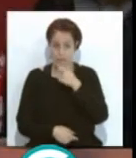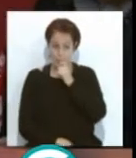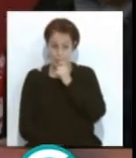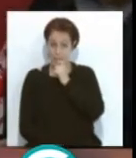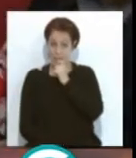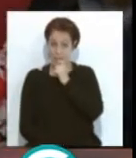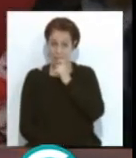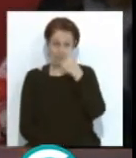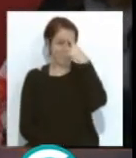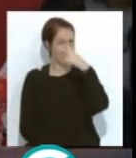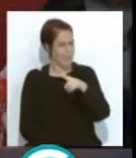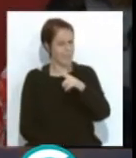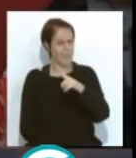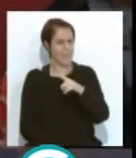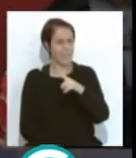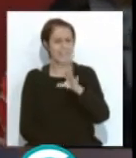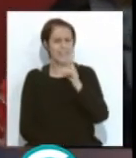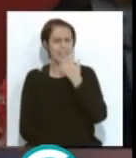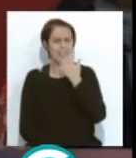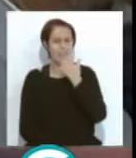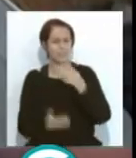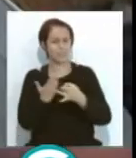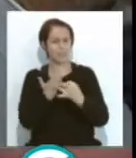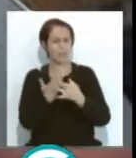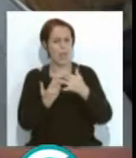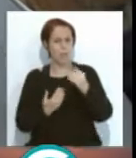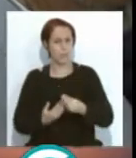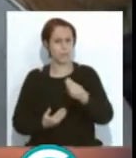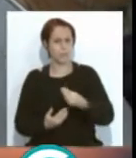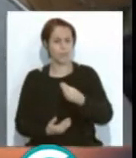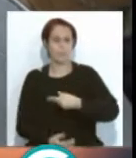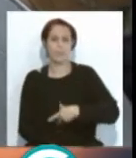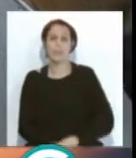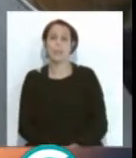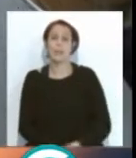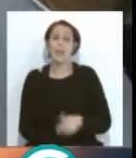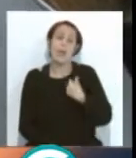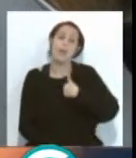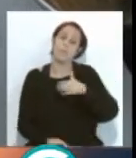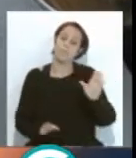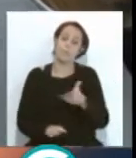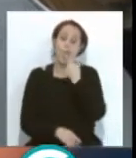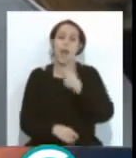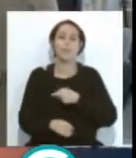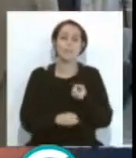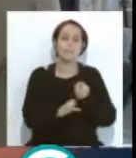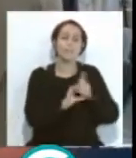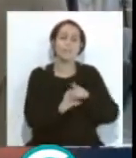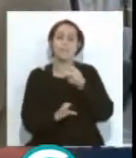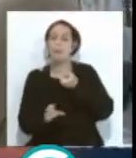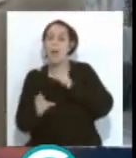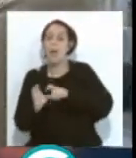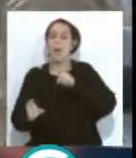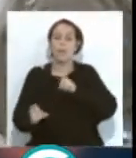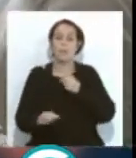la introducción del pito, sabe tú si es bueno o malo, si va afinado o no va afinado. Así que venga, fuera. Esta para dentro, esta para afuera, pues ya está.